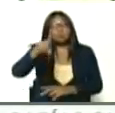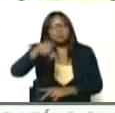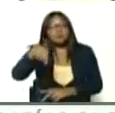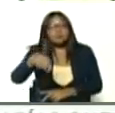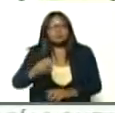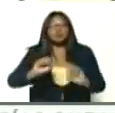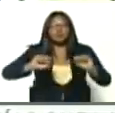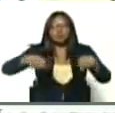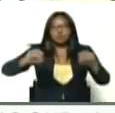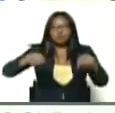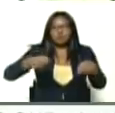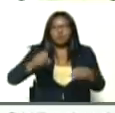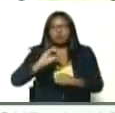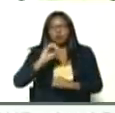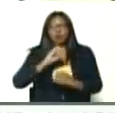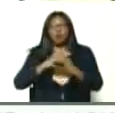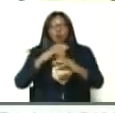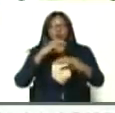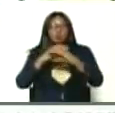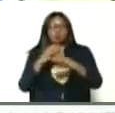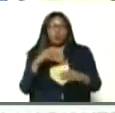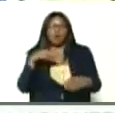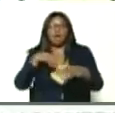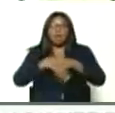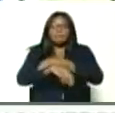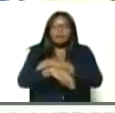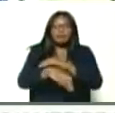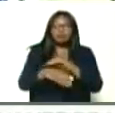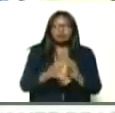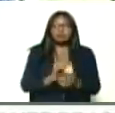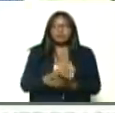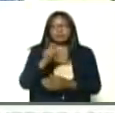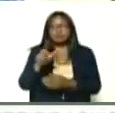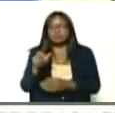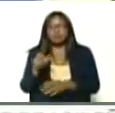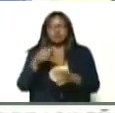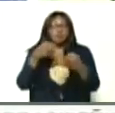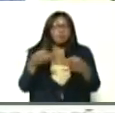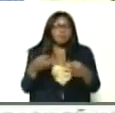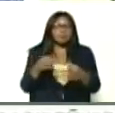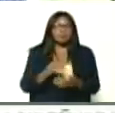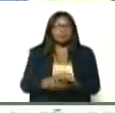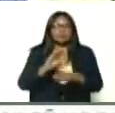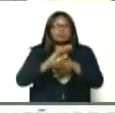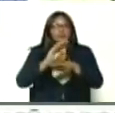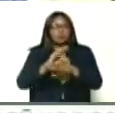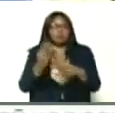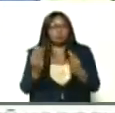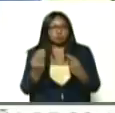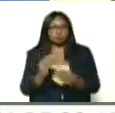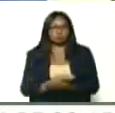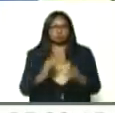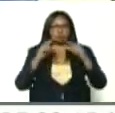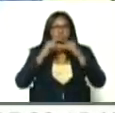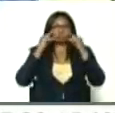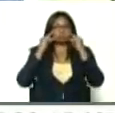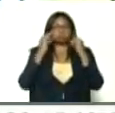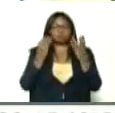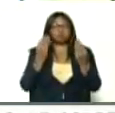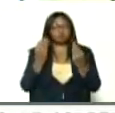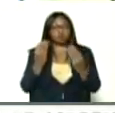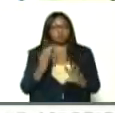en un mototaxi, en un autobús, en el metro, en un tren, la gente, la lo general, se cuida, se cuida